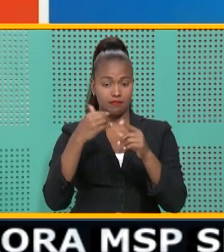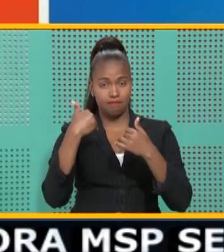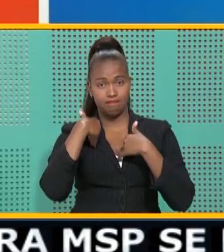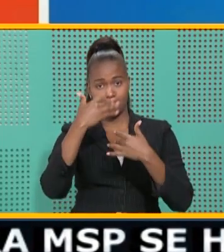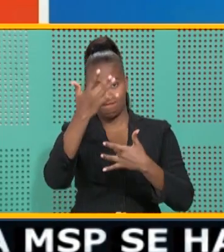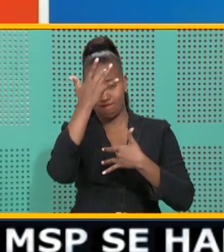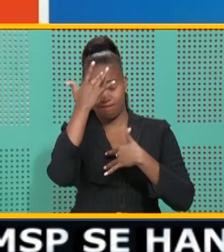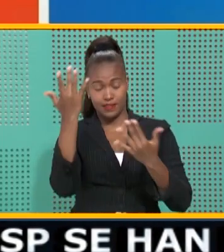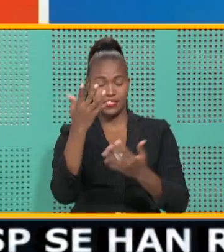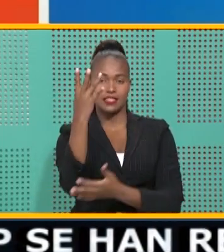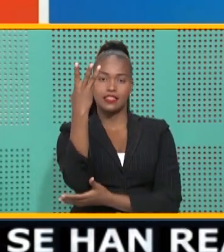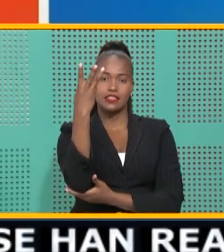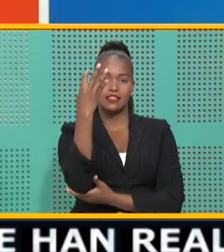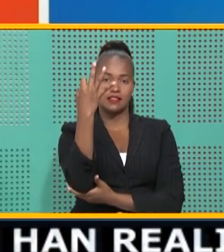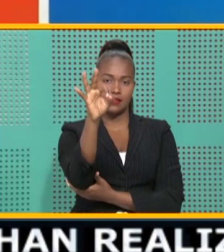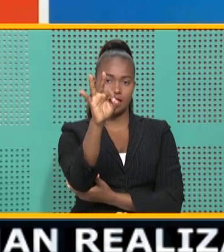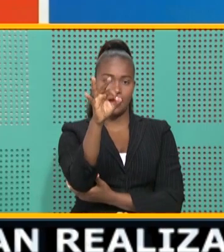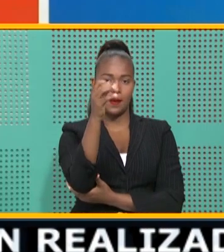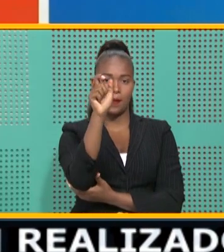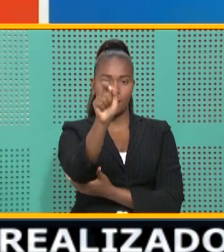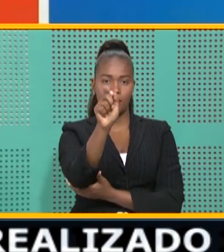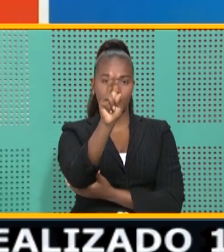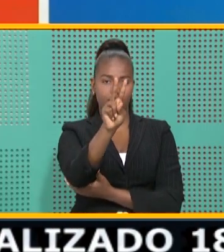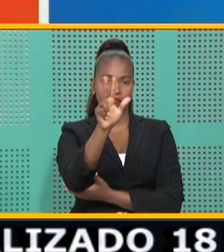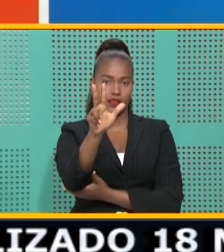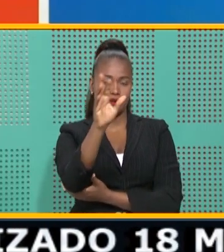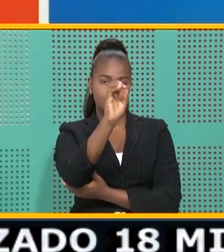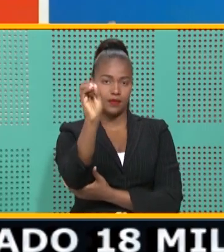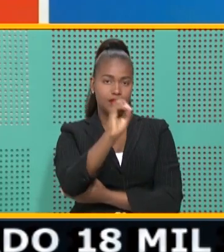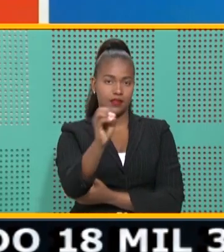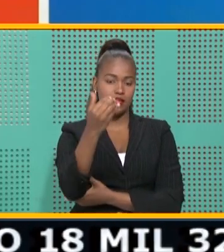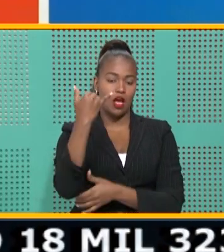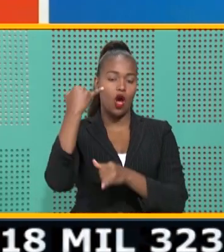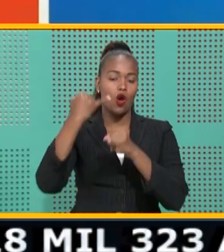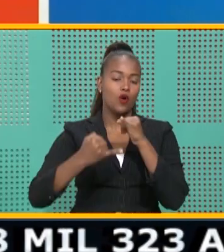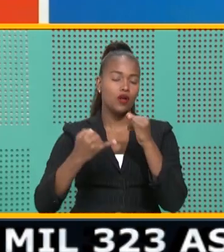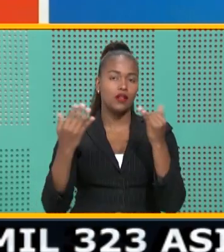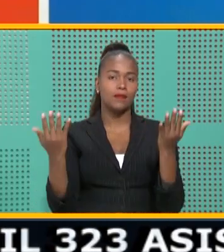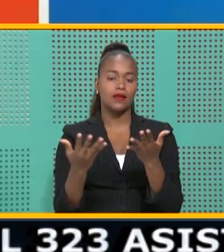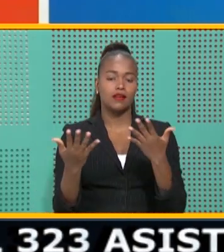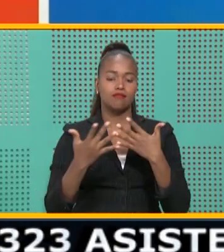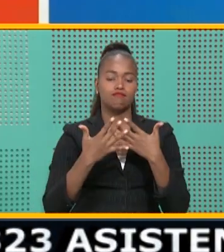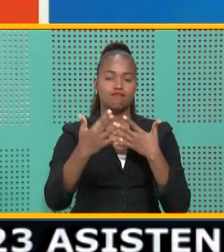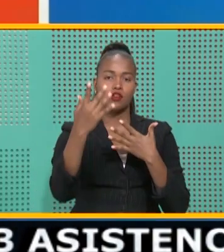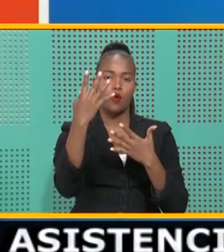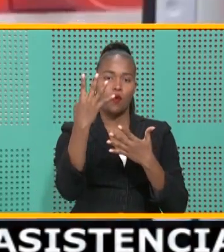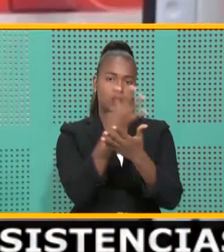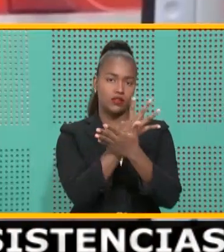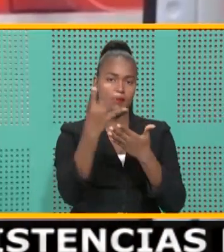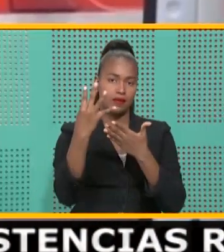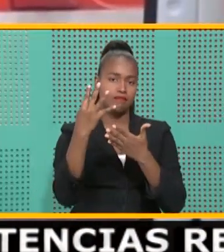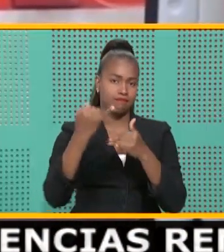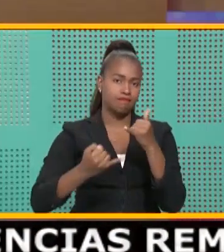19.23% en las últimas cuatro semanas.